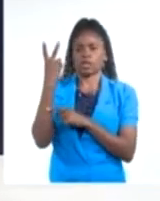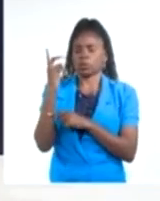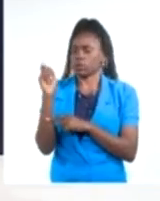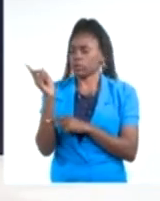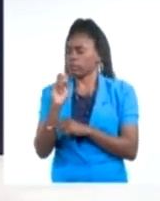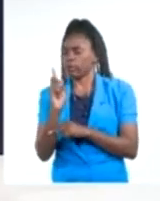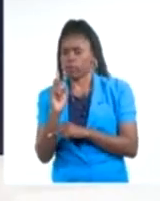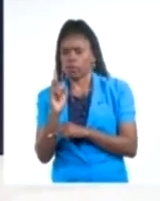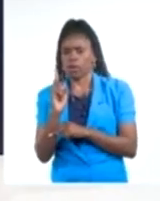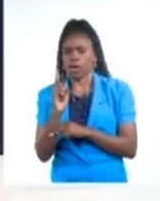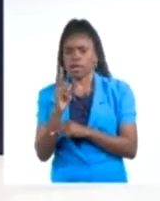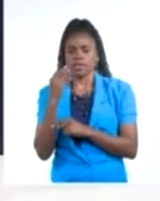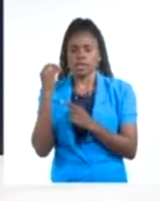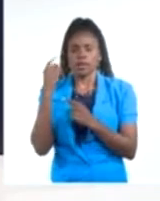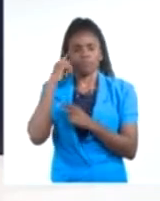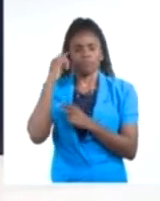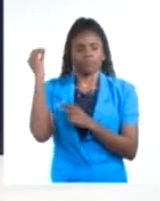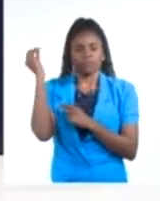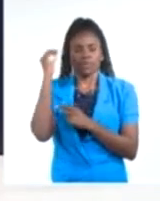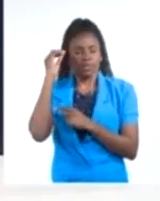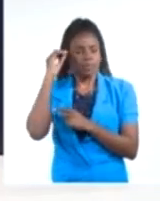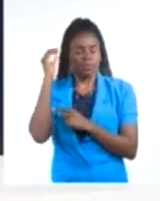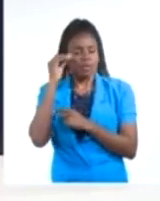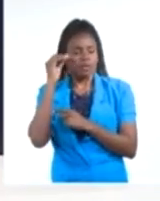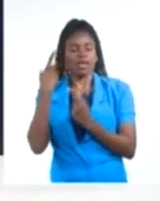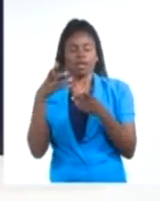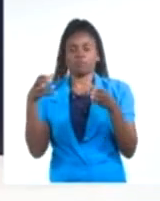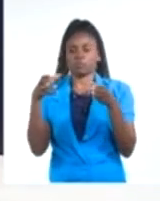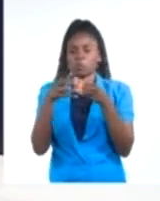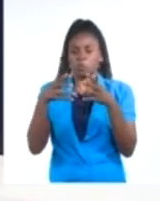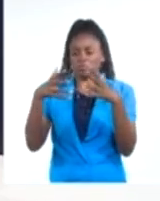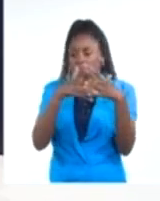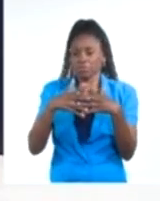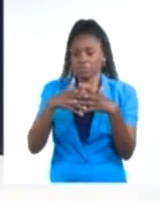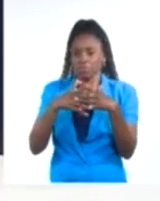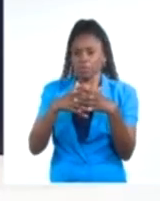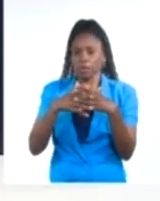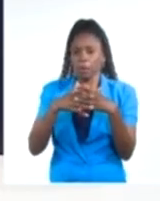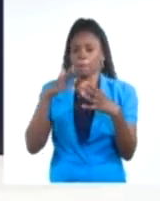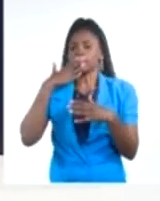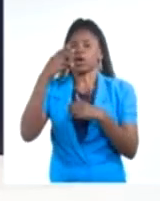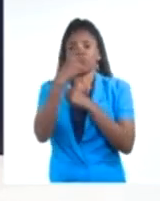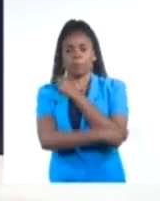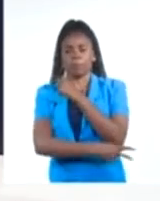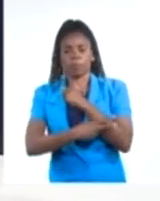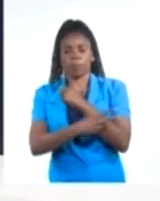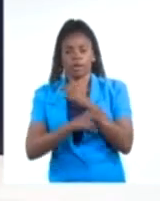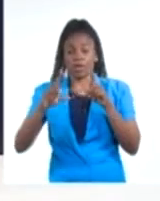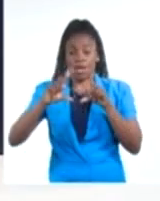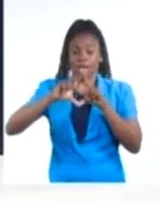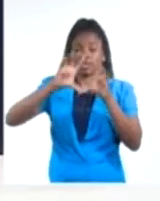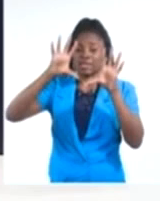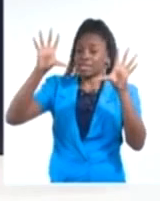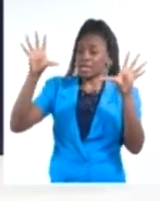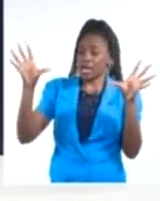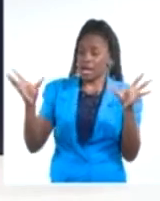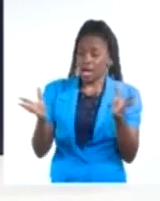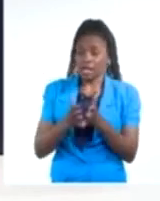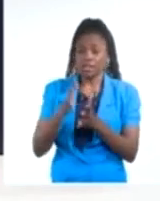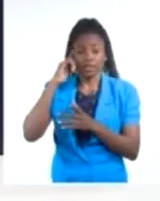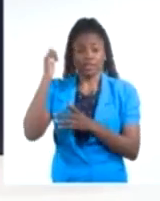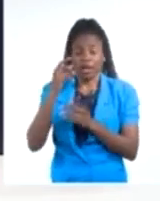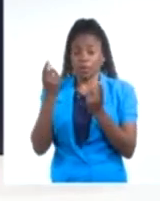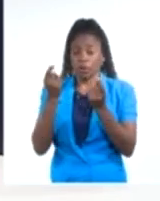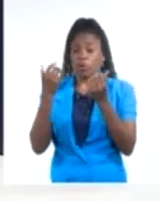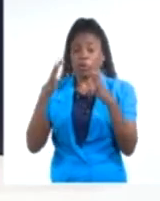como una potencia, un estatus que siente coherente con el tamaño de su geografía, con el tamaño de su economía